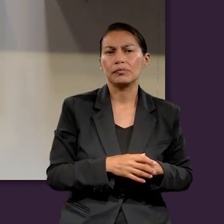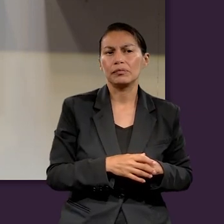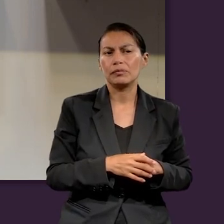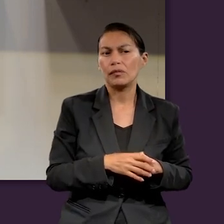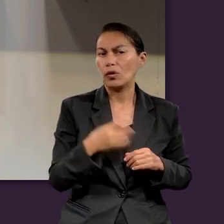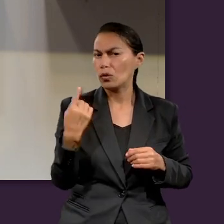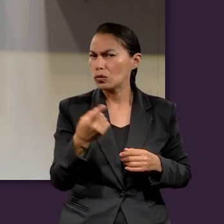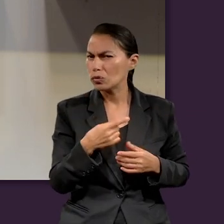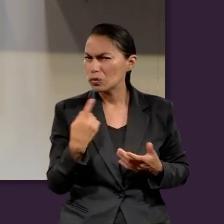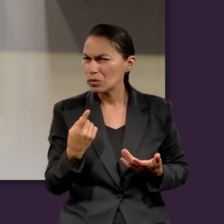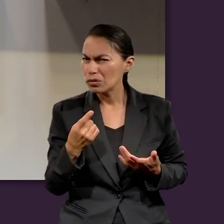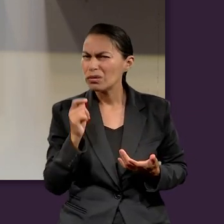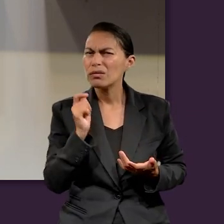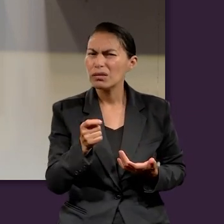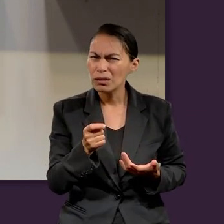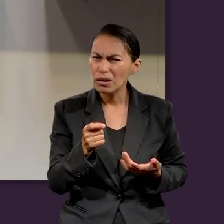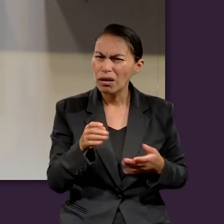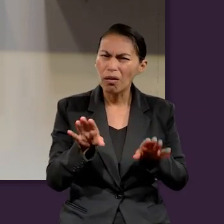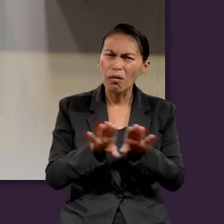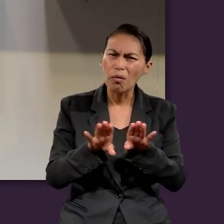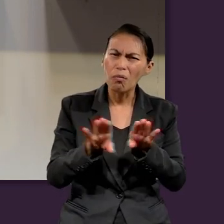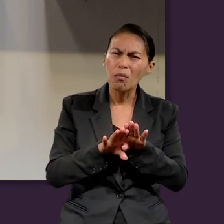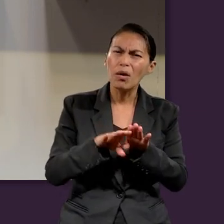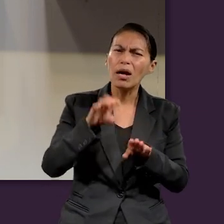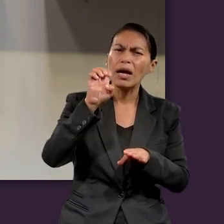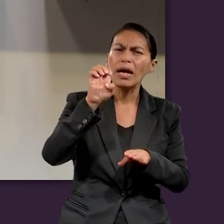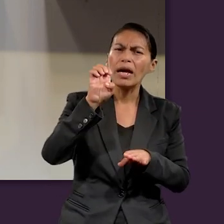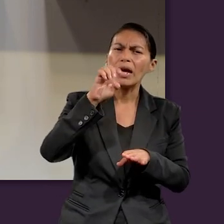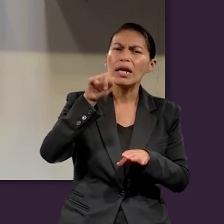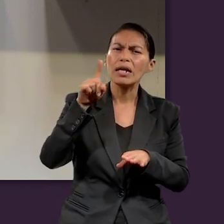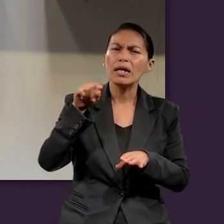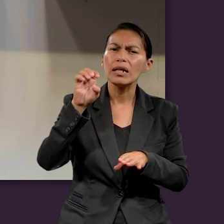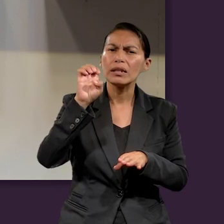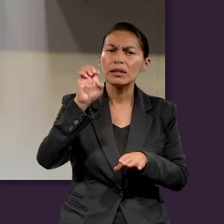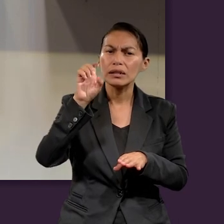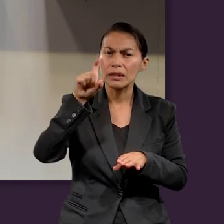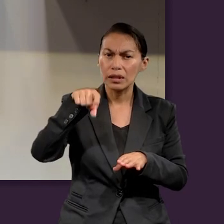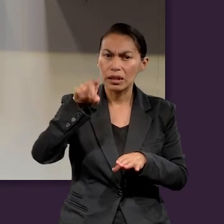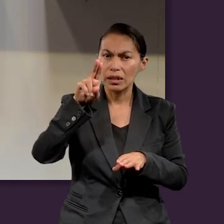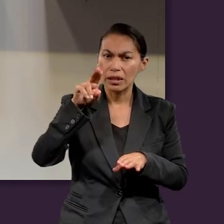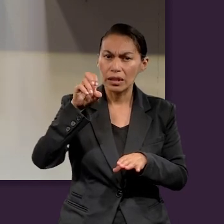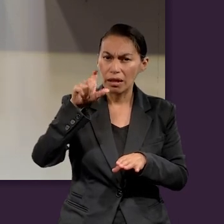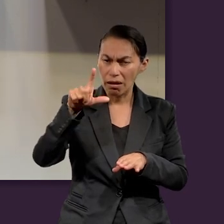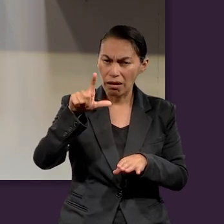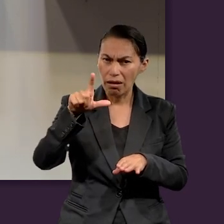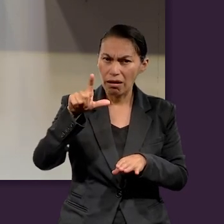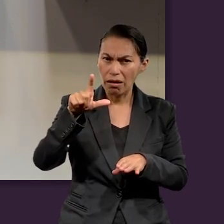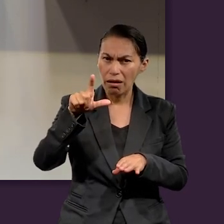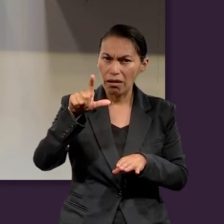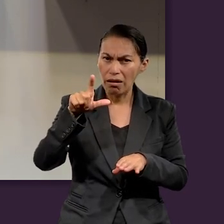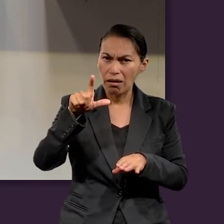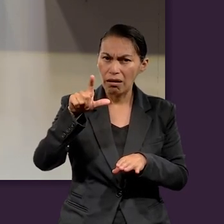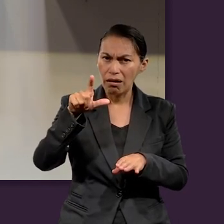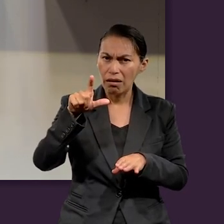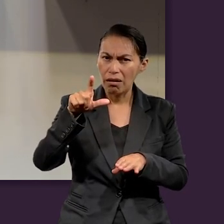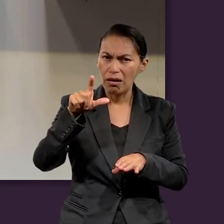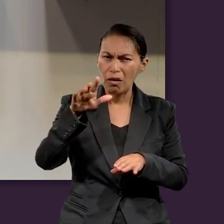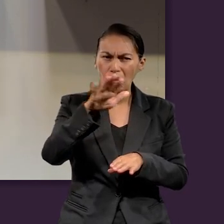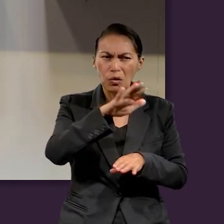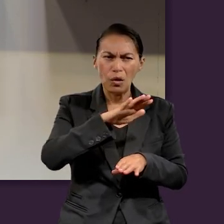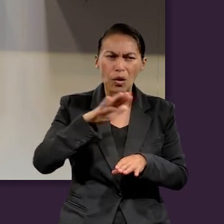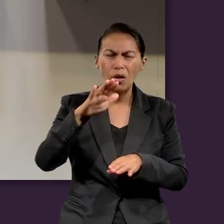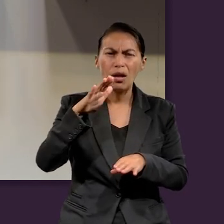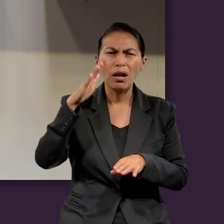Dios, y como lo que tú mencionas, Ezequiel, en el libro Ezequiel lo está declarando,